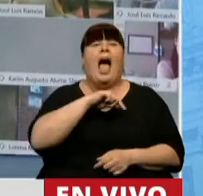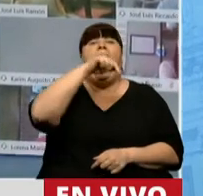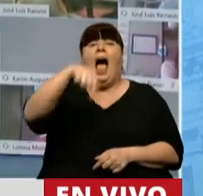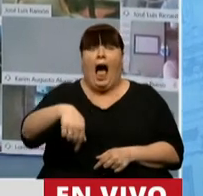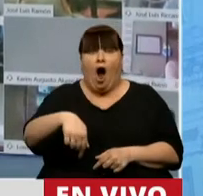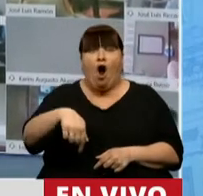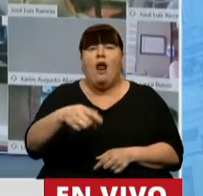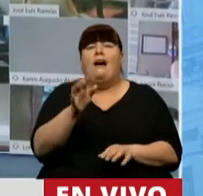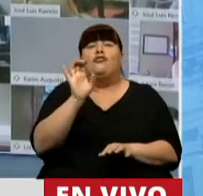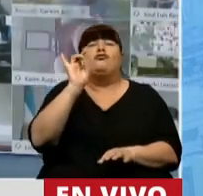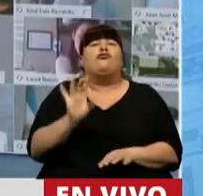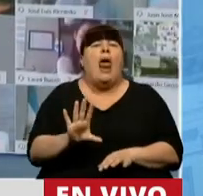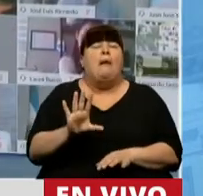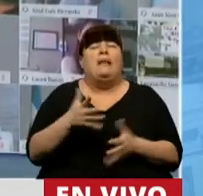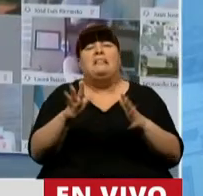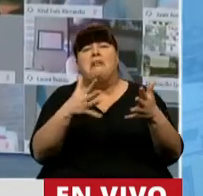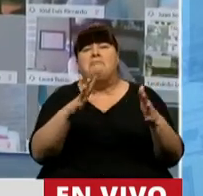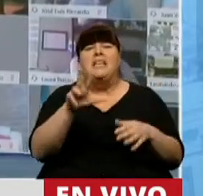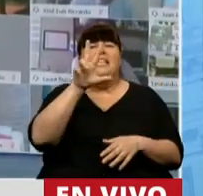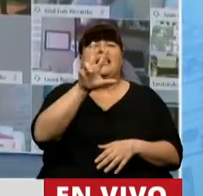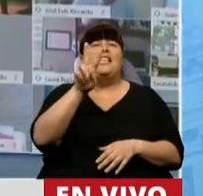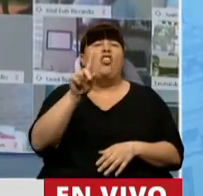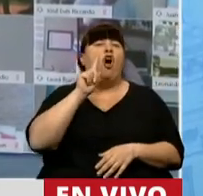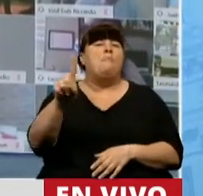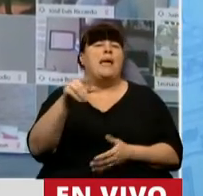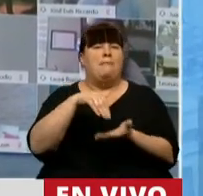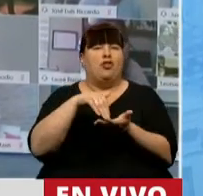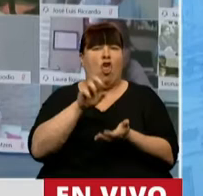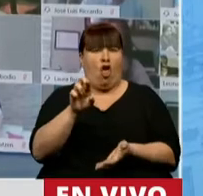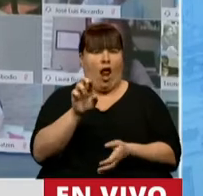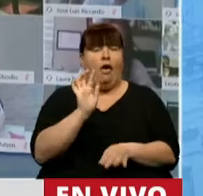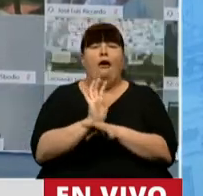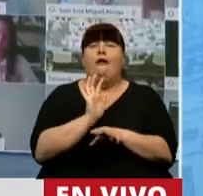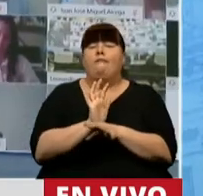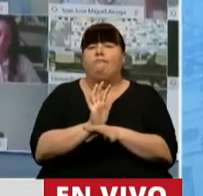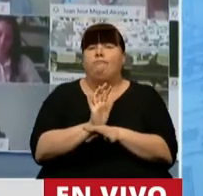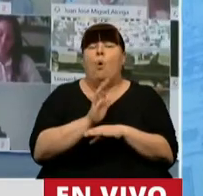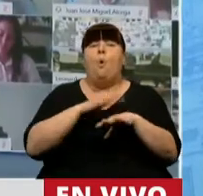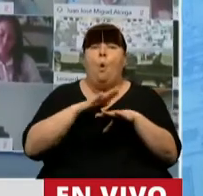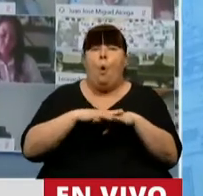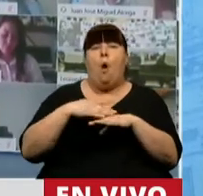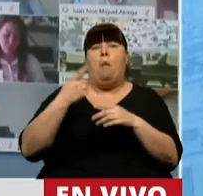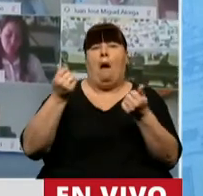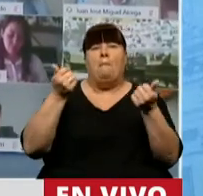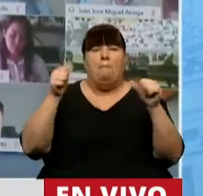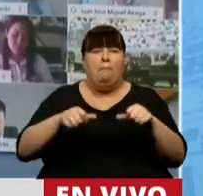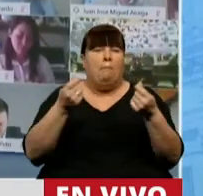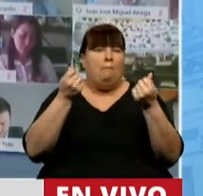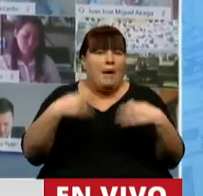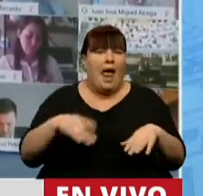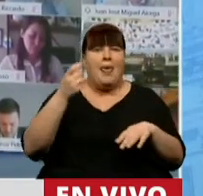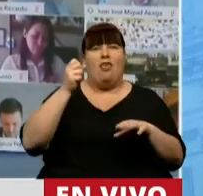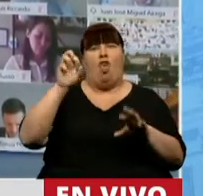actualidad apenas está en torno de los 32 mil millones de dólares, decir, que producto de las sucesivas devaluaciones